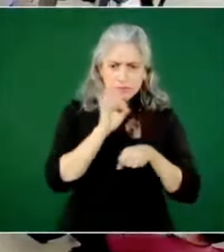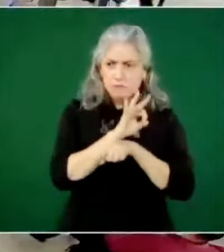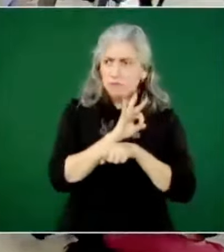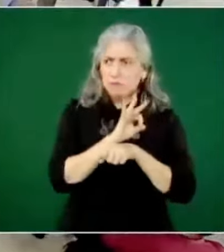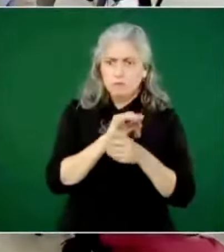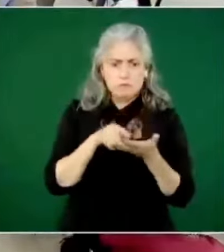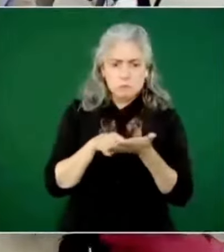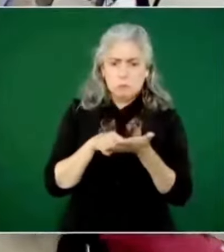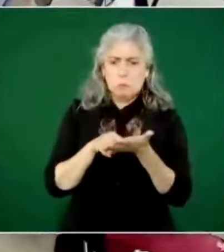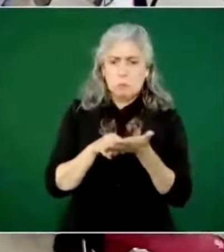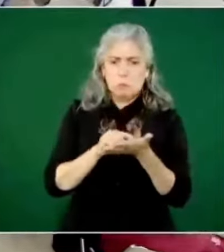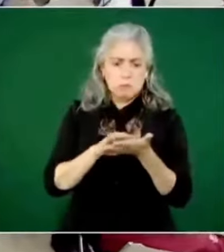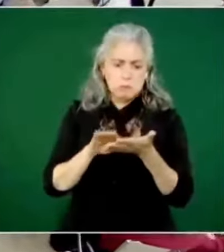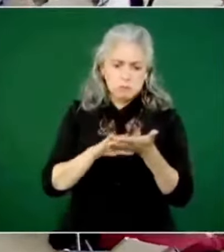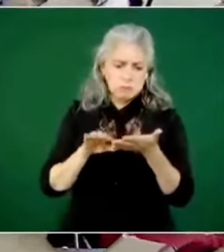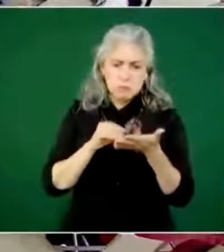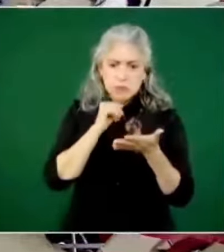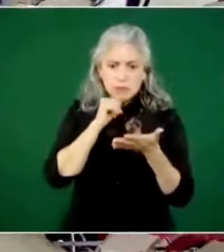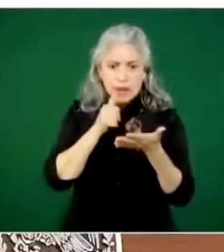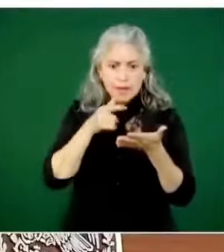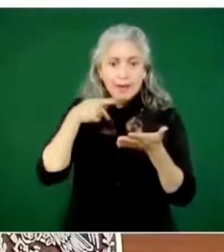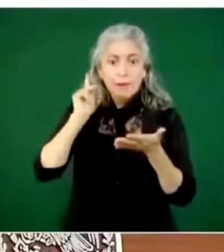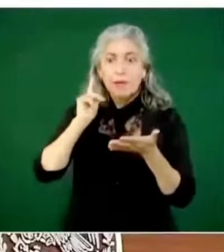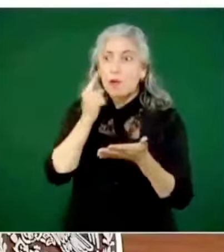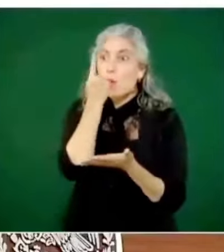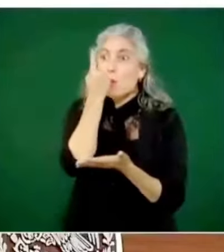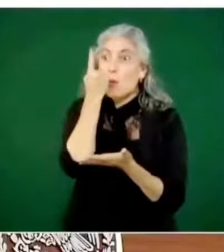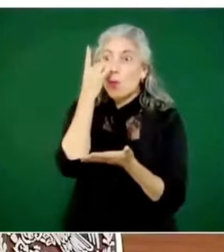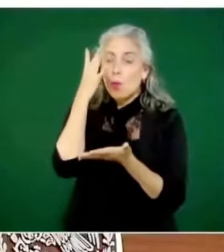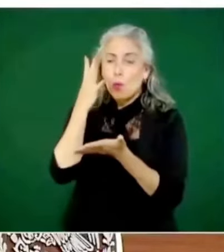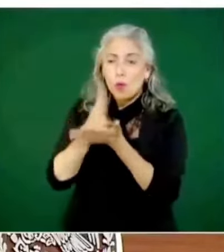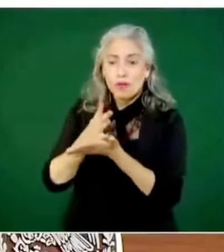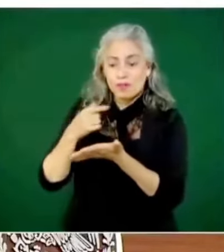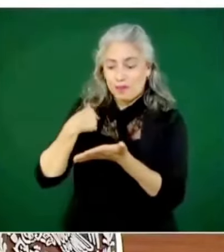Y encontré esta cita que es muy buena ayer,